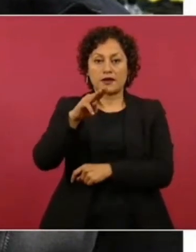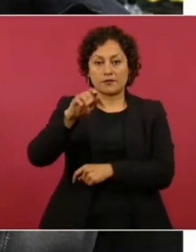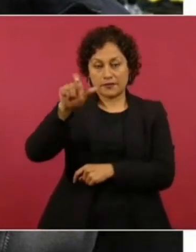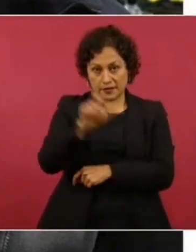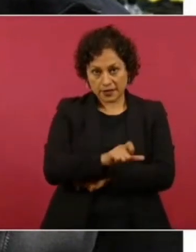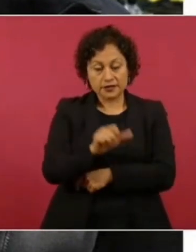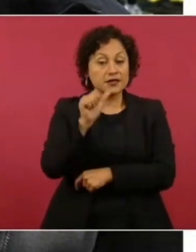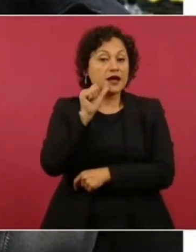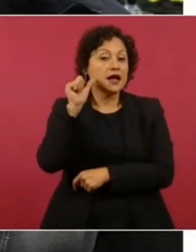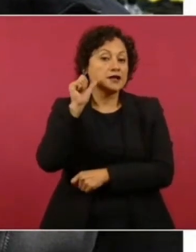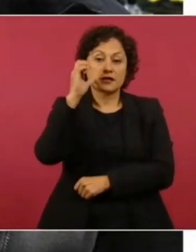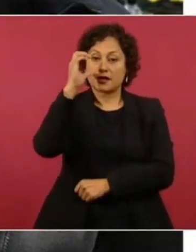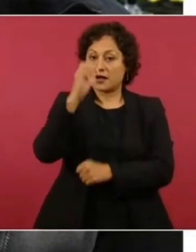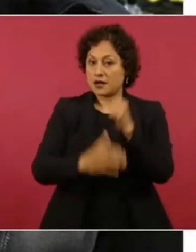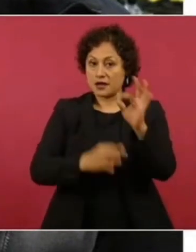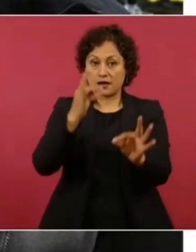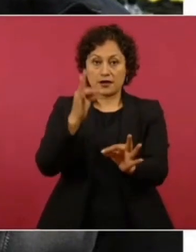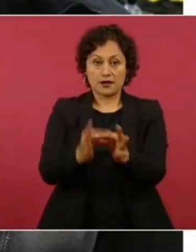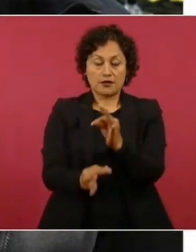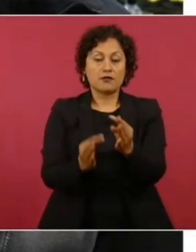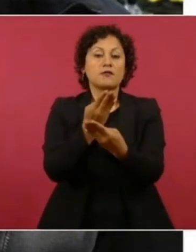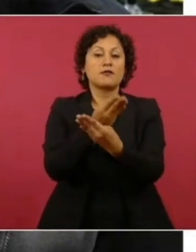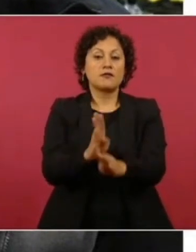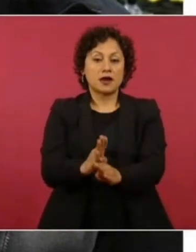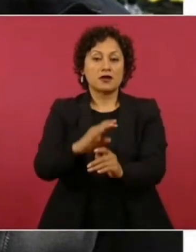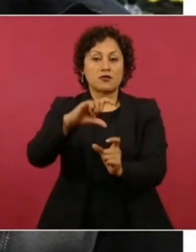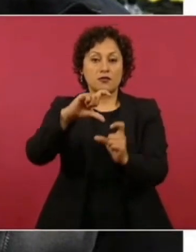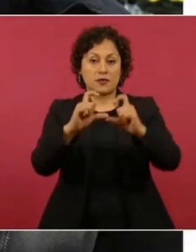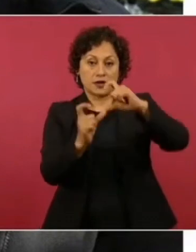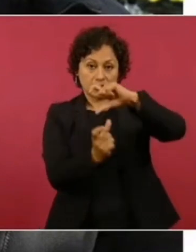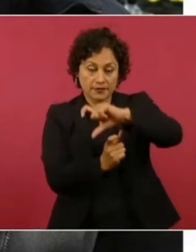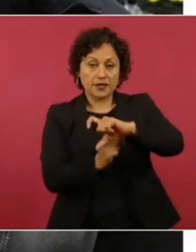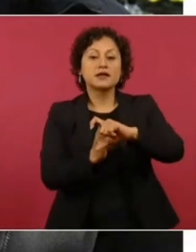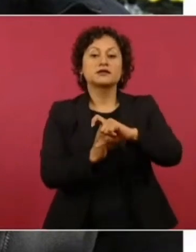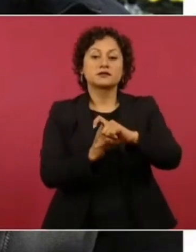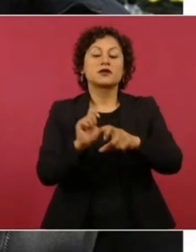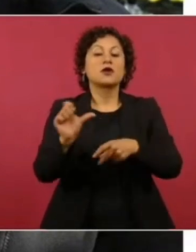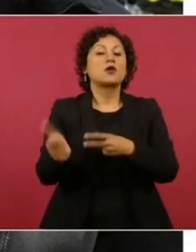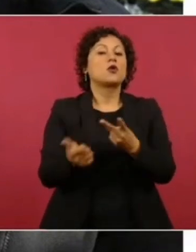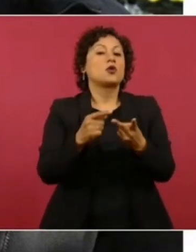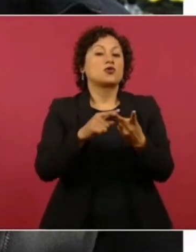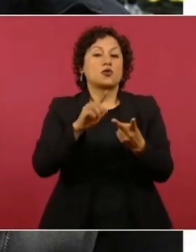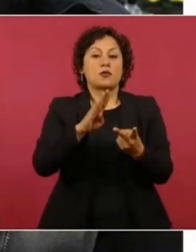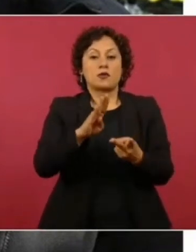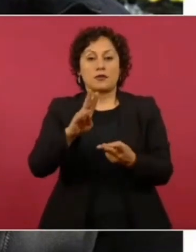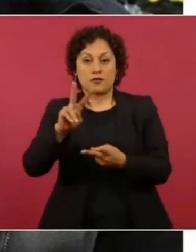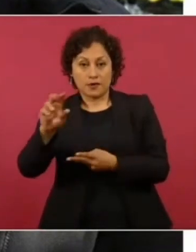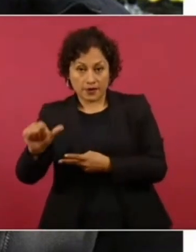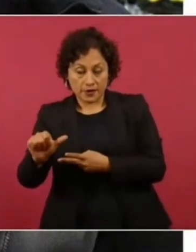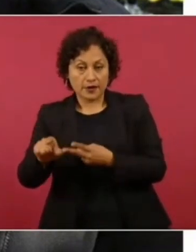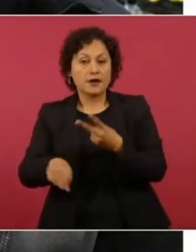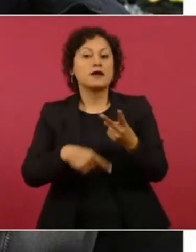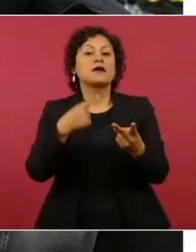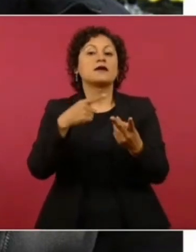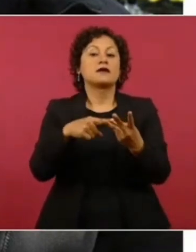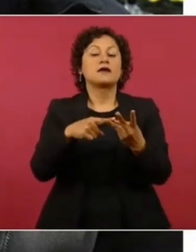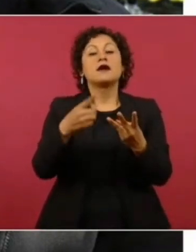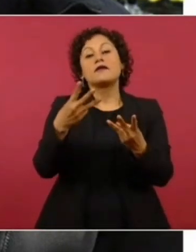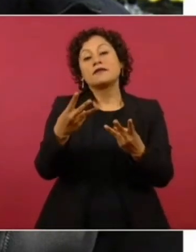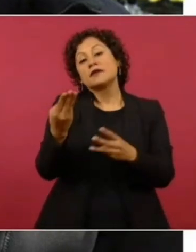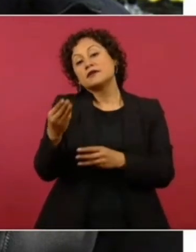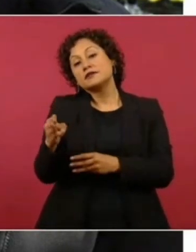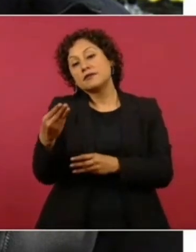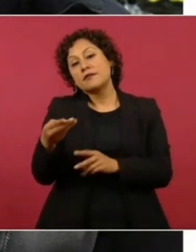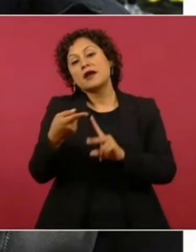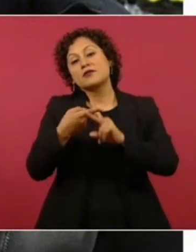el cambio para los que recibían su pensión a través de una tarjeta de Bancomer y a partir del 3 de mayo continuamos